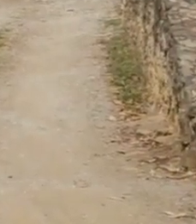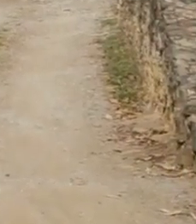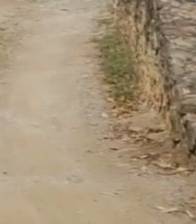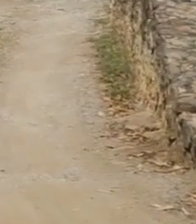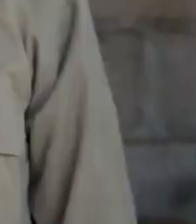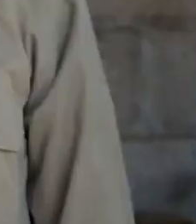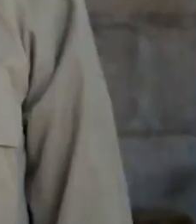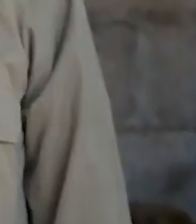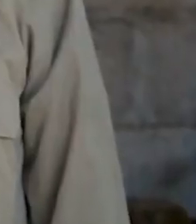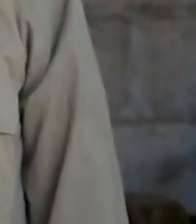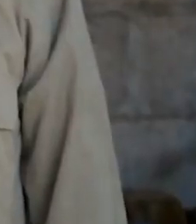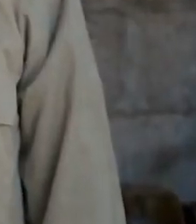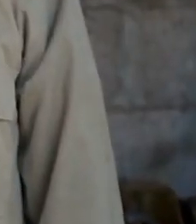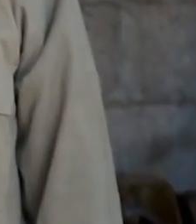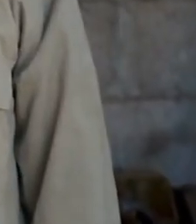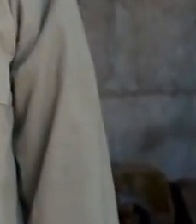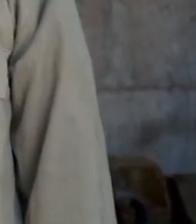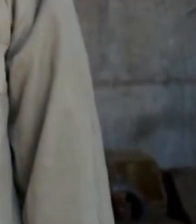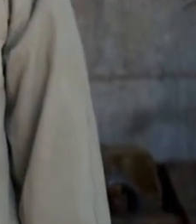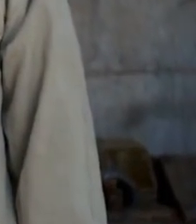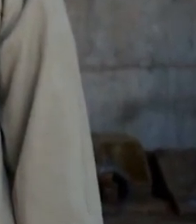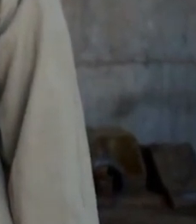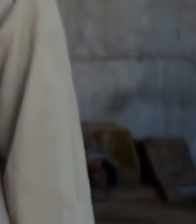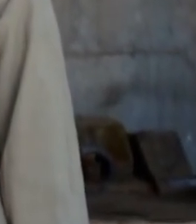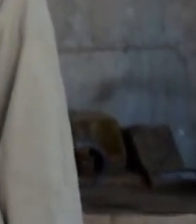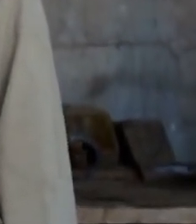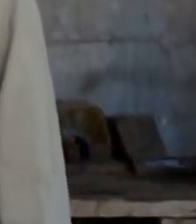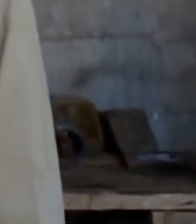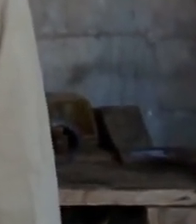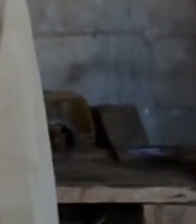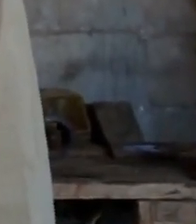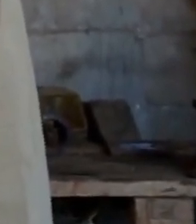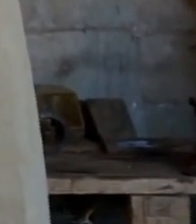porque mis ganas de crecer son las que me motivan cada día.